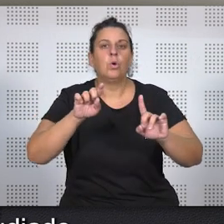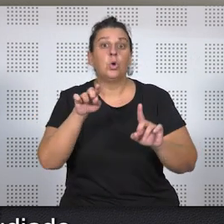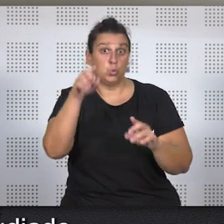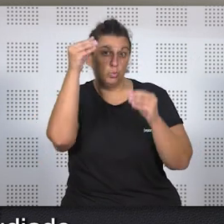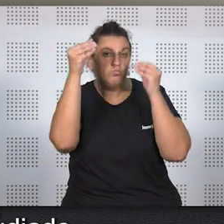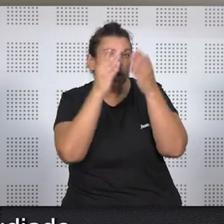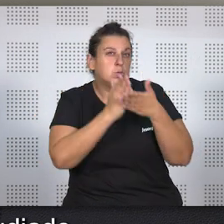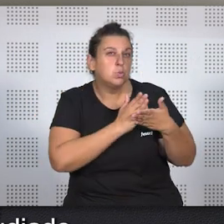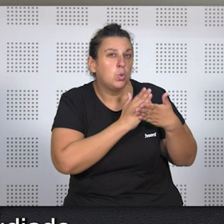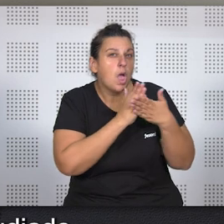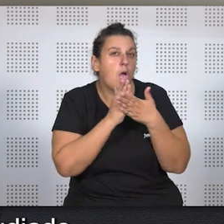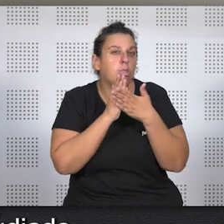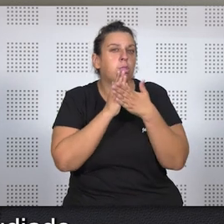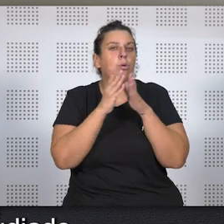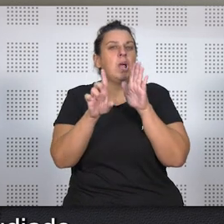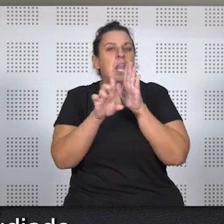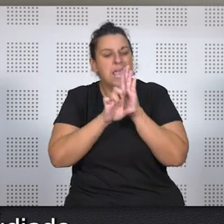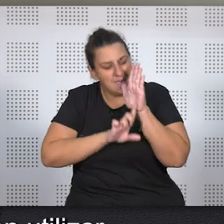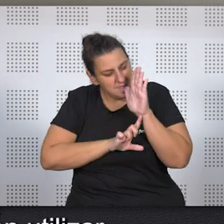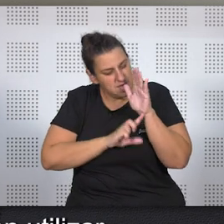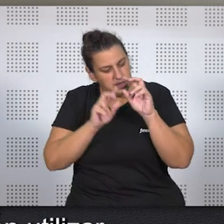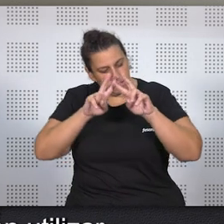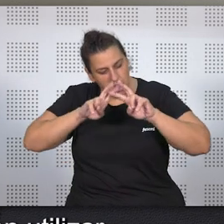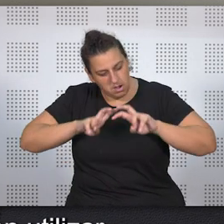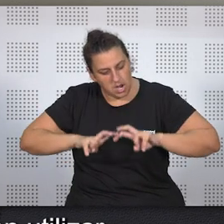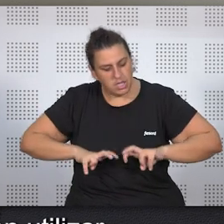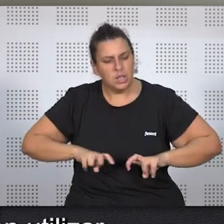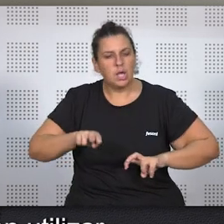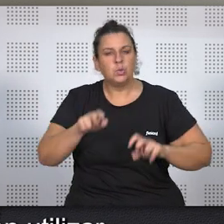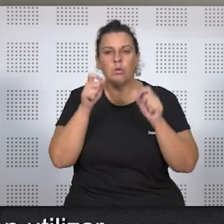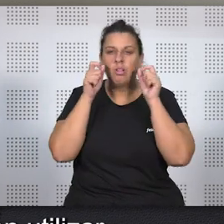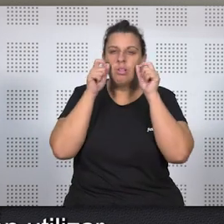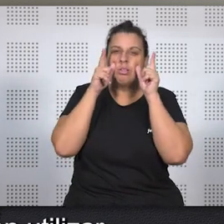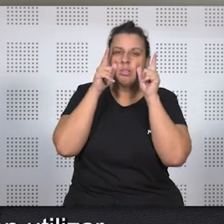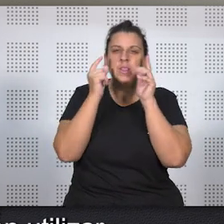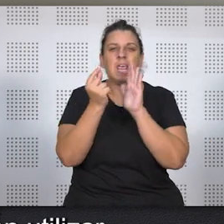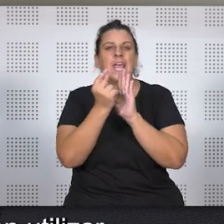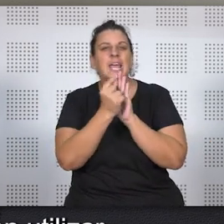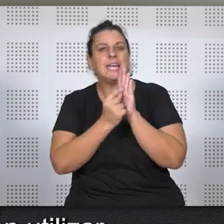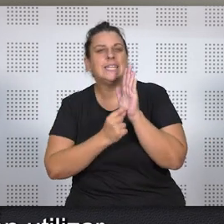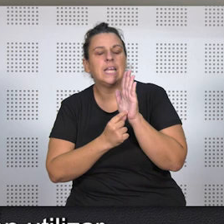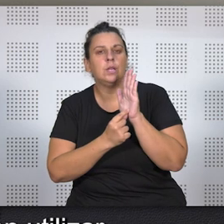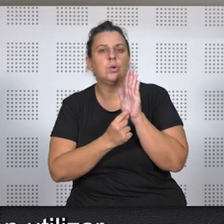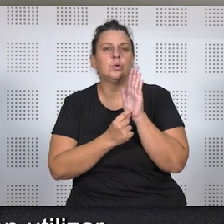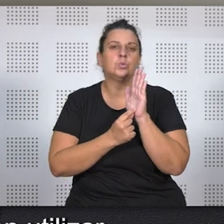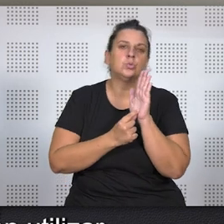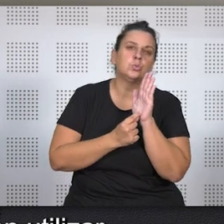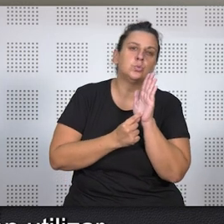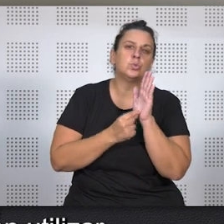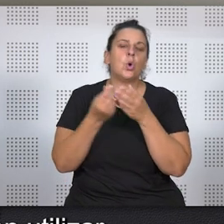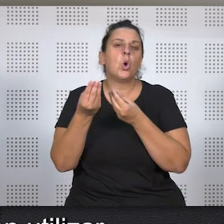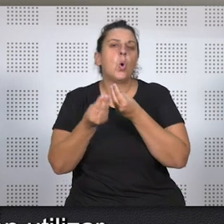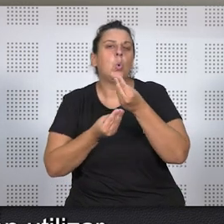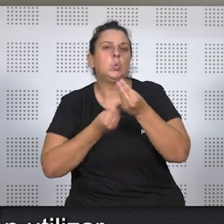estudiado, la jurisprudencia que has ido analizando, ¿has detectado los criterios que suelen emplear, que suelen